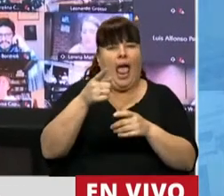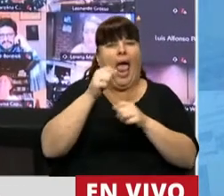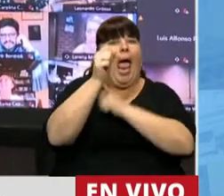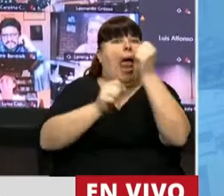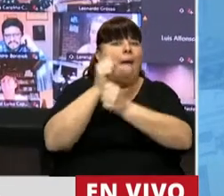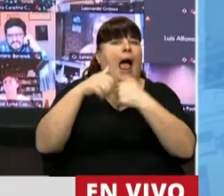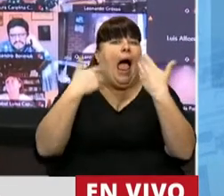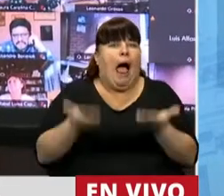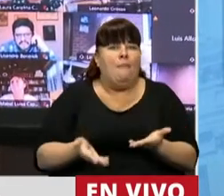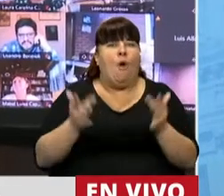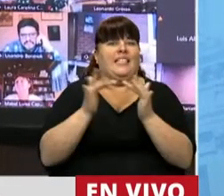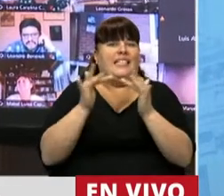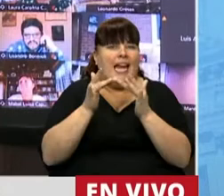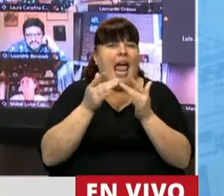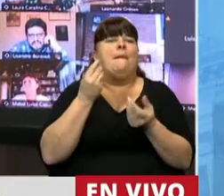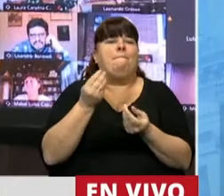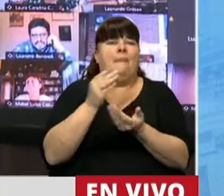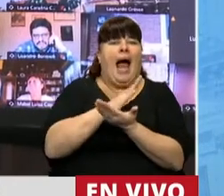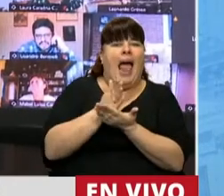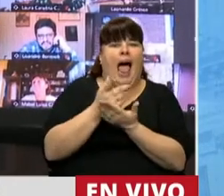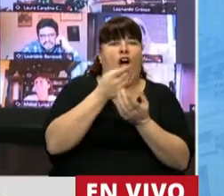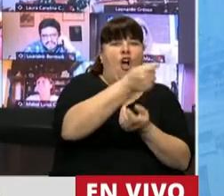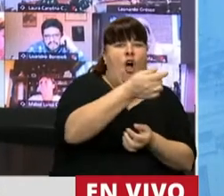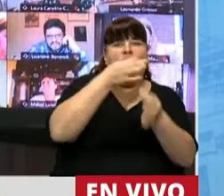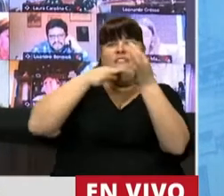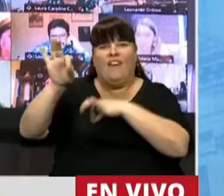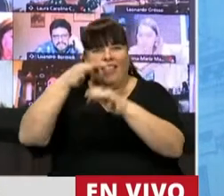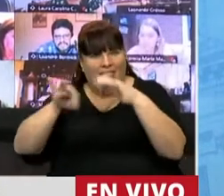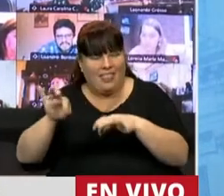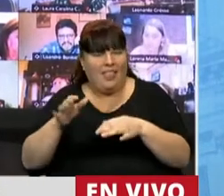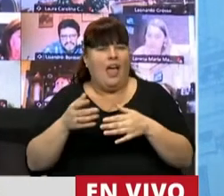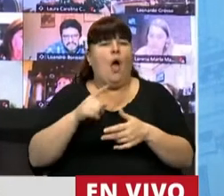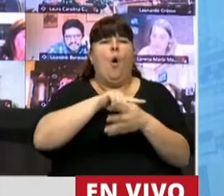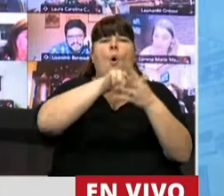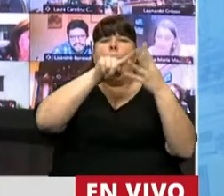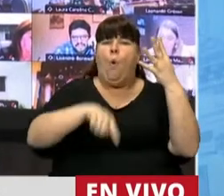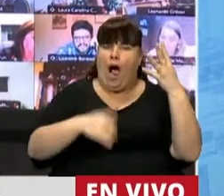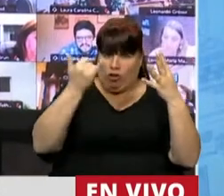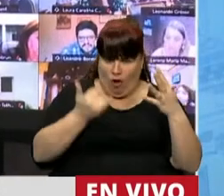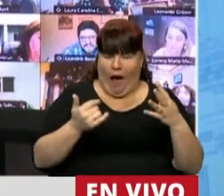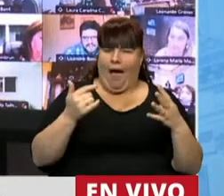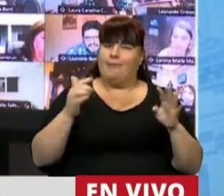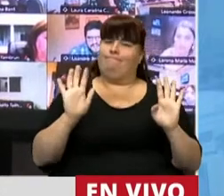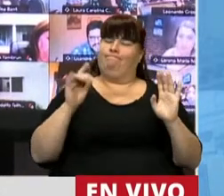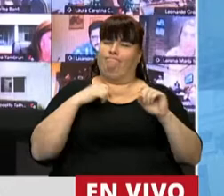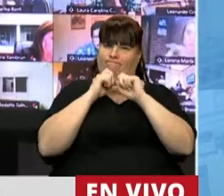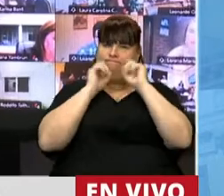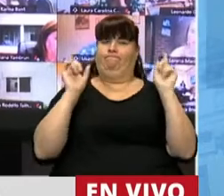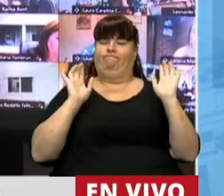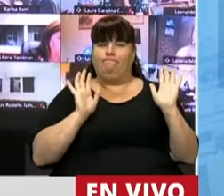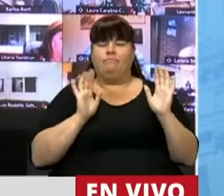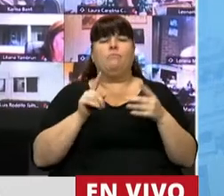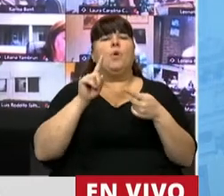que utilizan el sistema de Internet para la intermediación del comercio electrónico. Y hay cuatro casos que llaman poderosamente la atención.